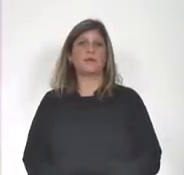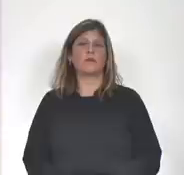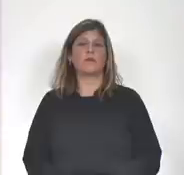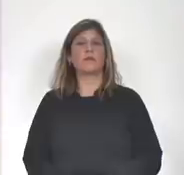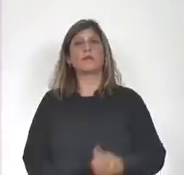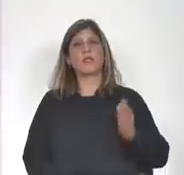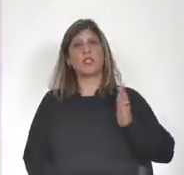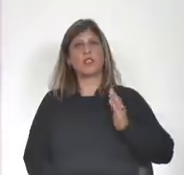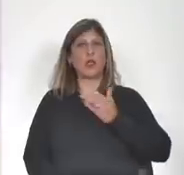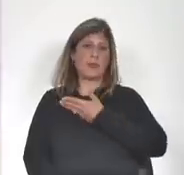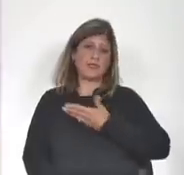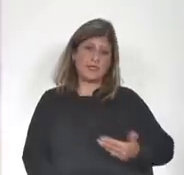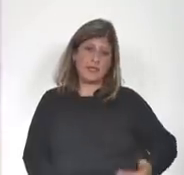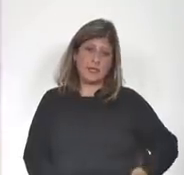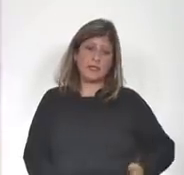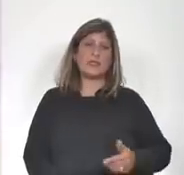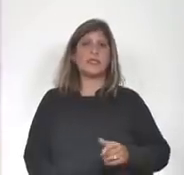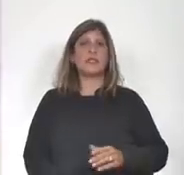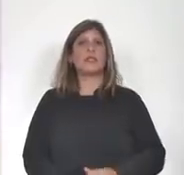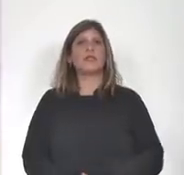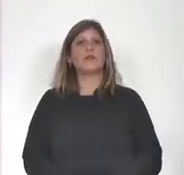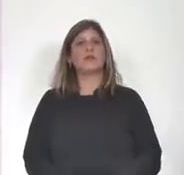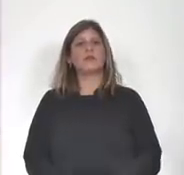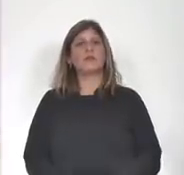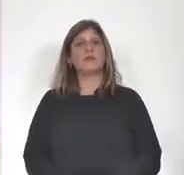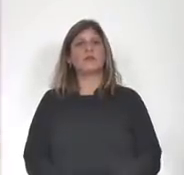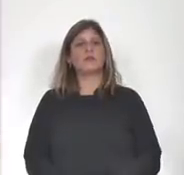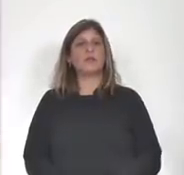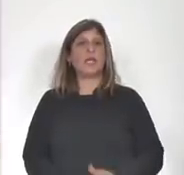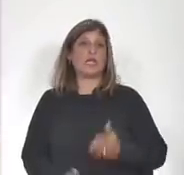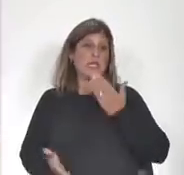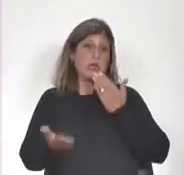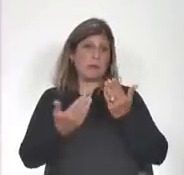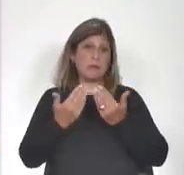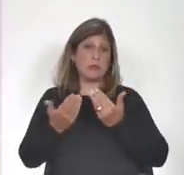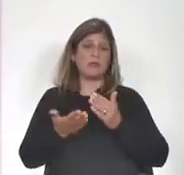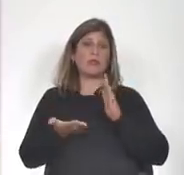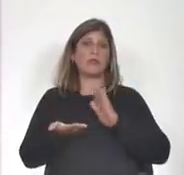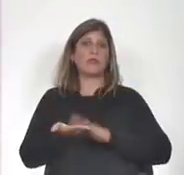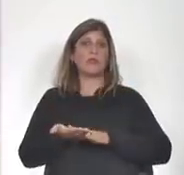señora presidenta se ha hecho referencia